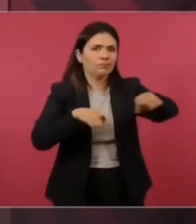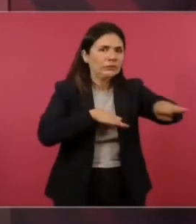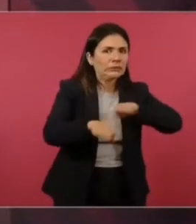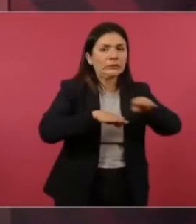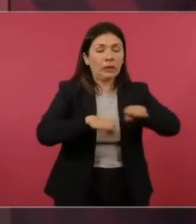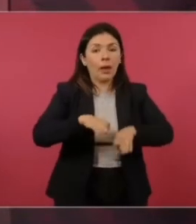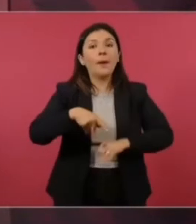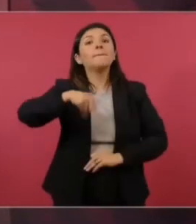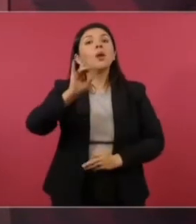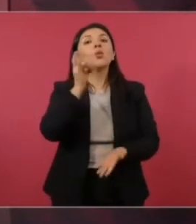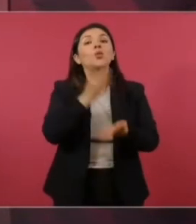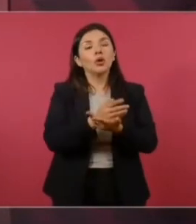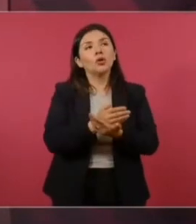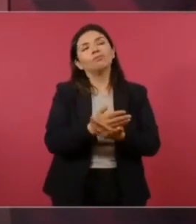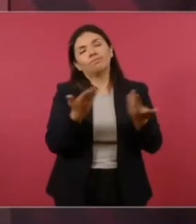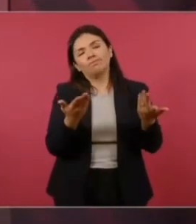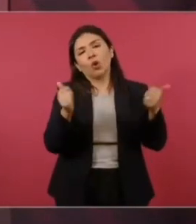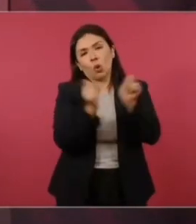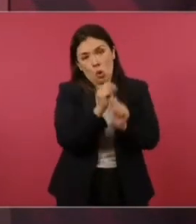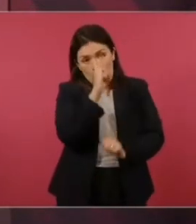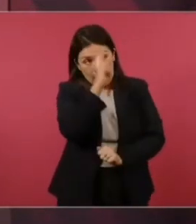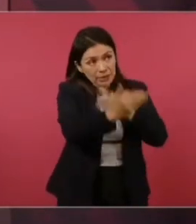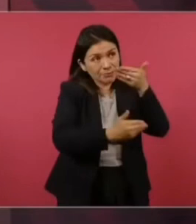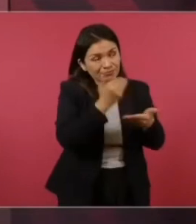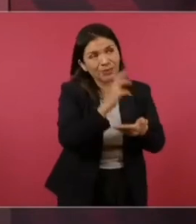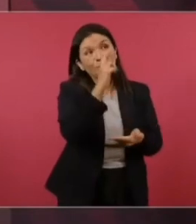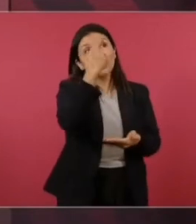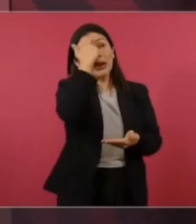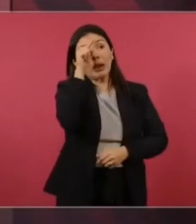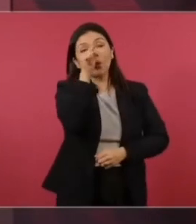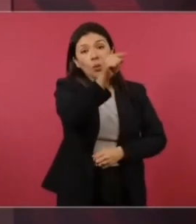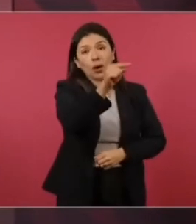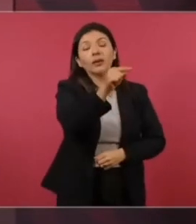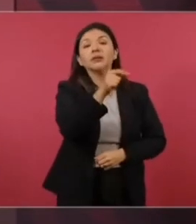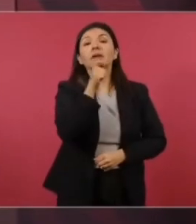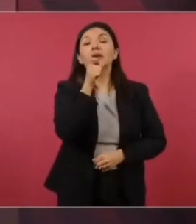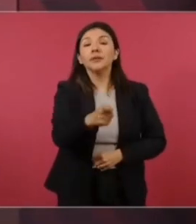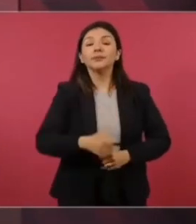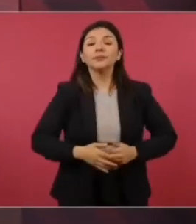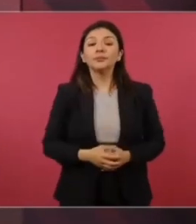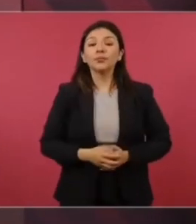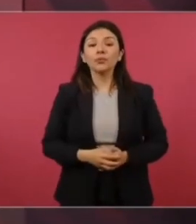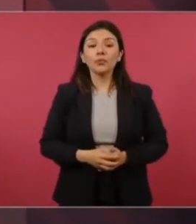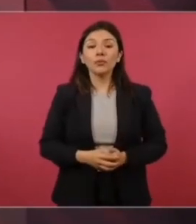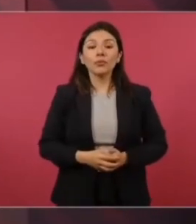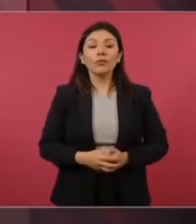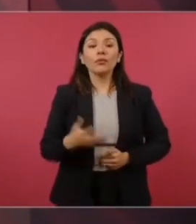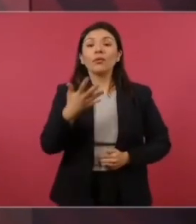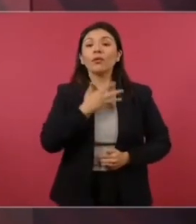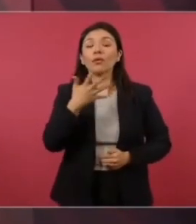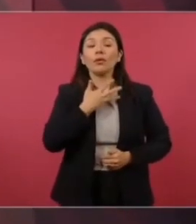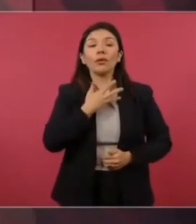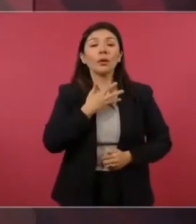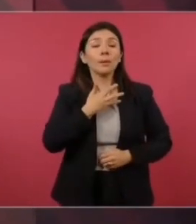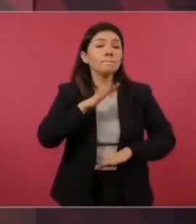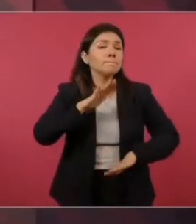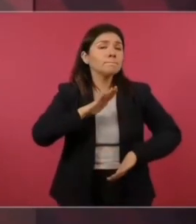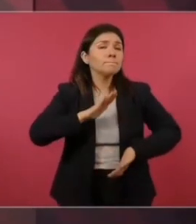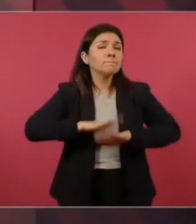recordarles con todo respeto que hay más desempleo